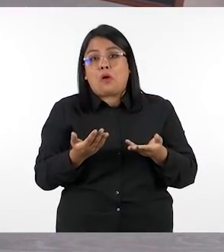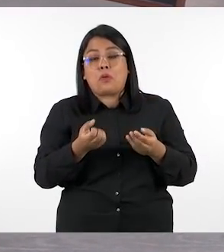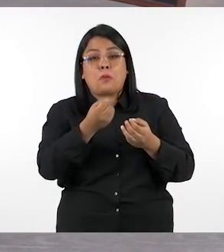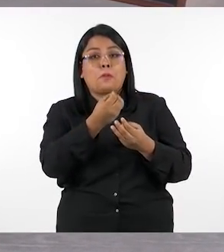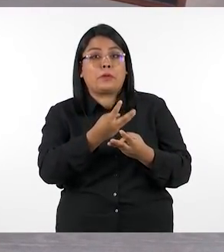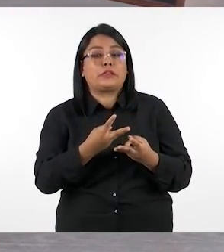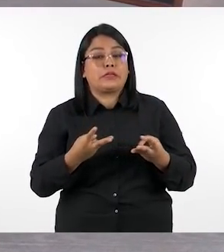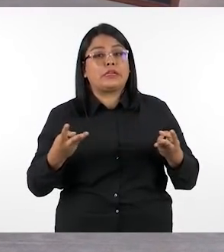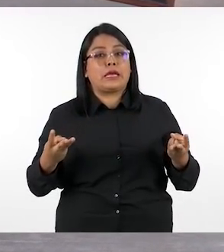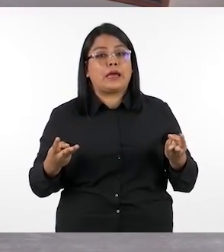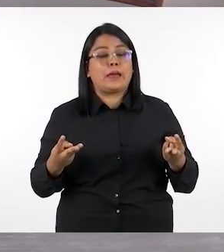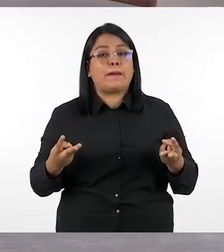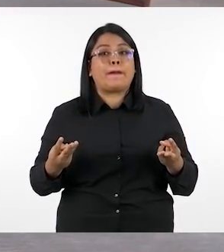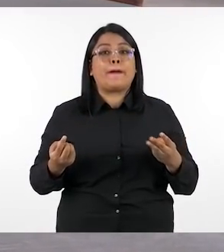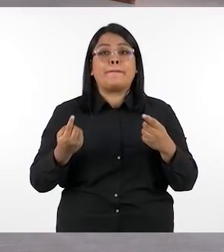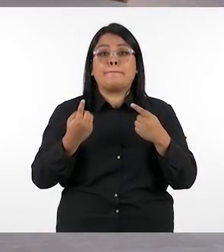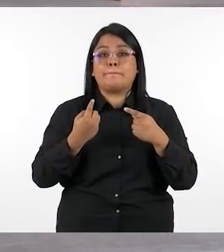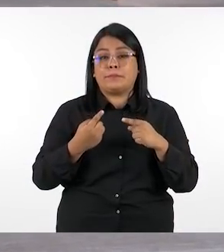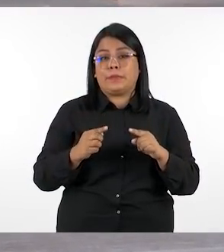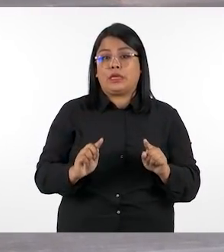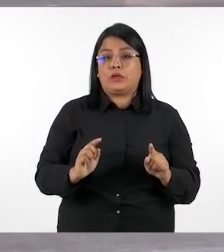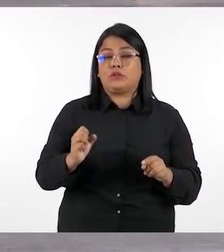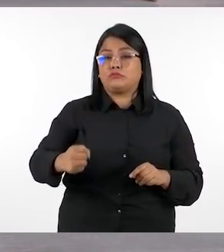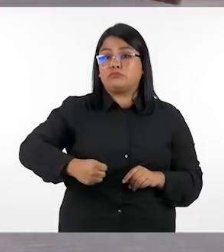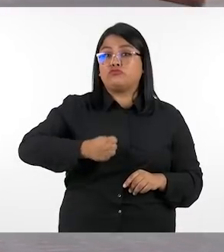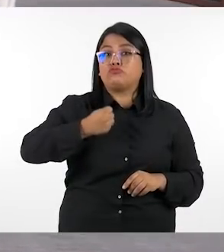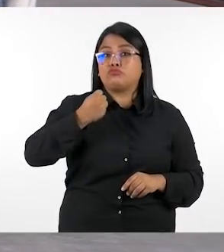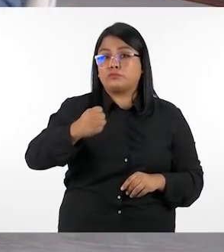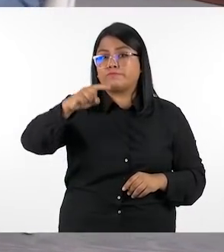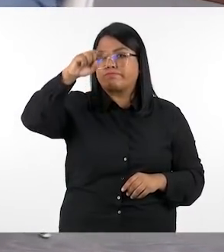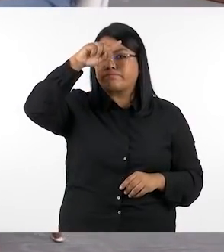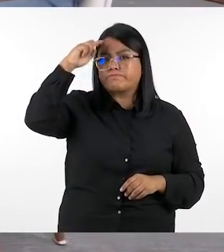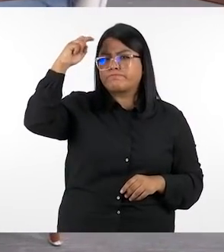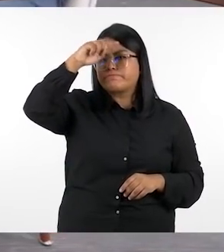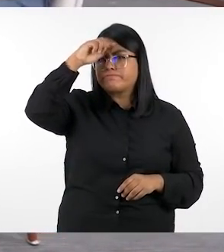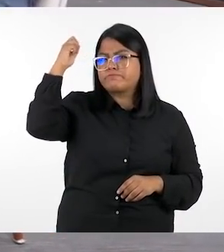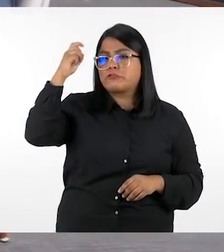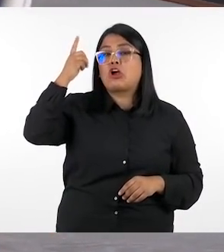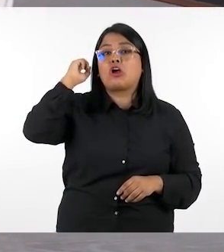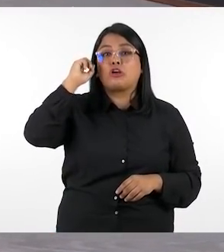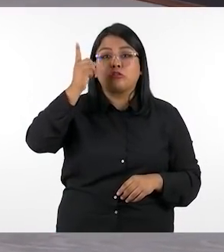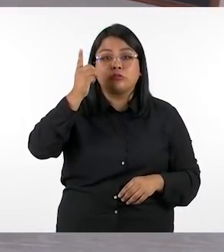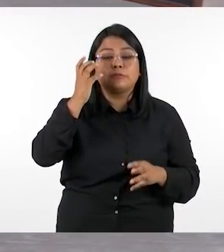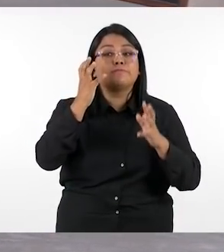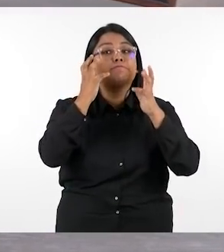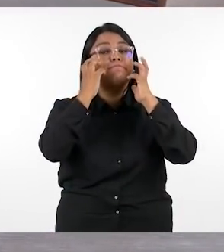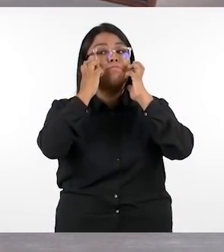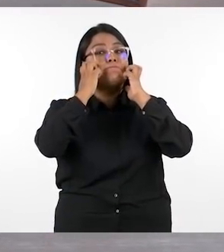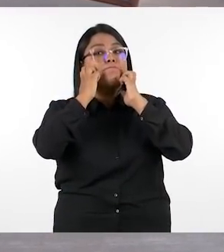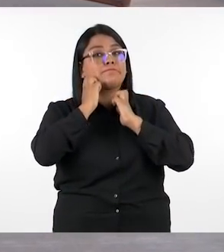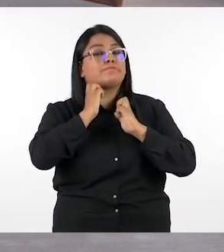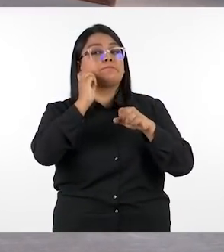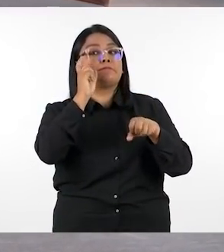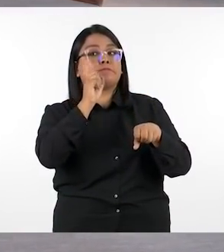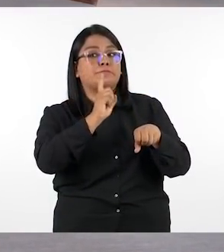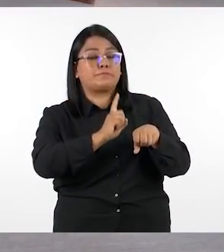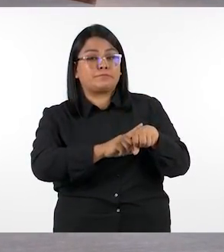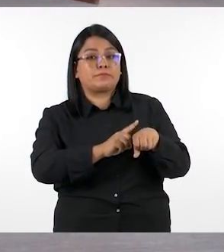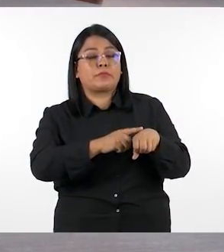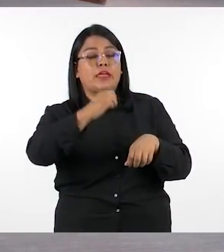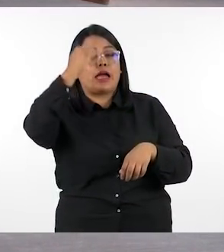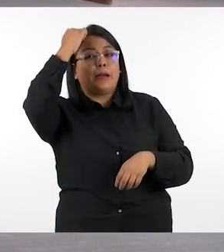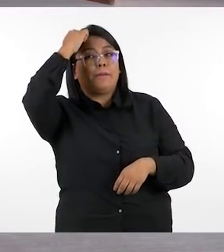con algunos de nuestros materiales pero aquí es muy importante la labor del docente para garantizar justamente